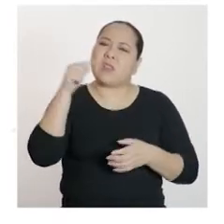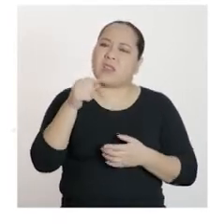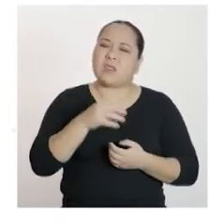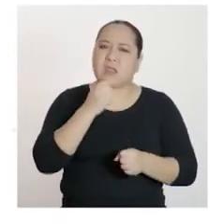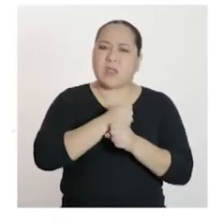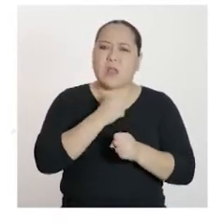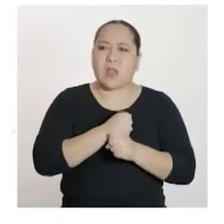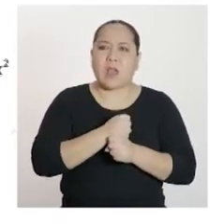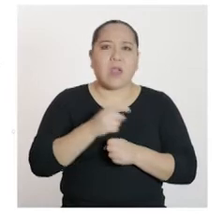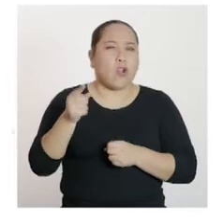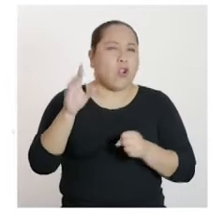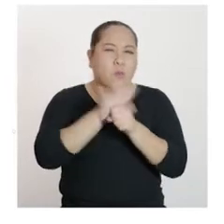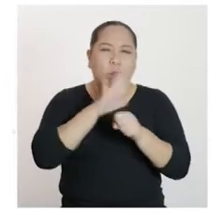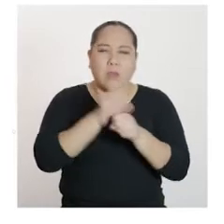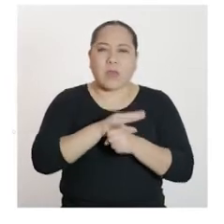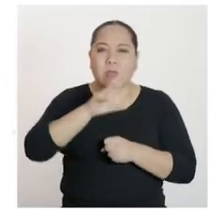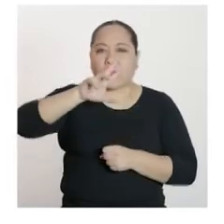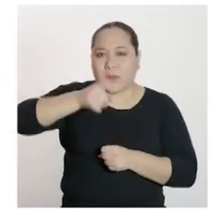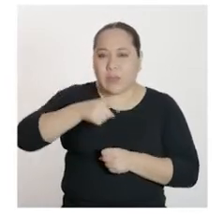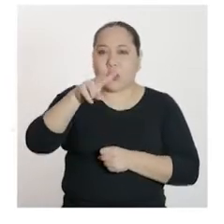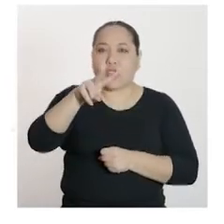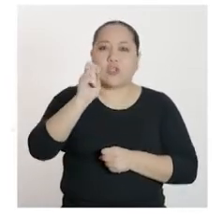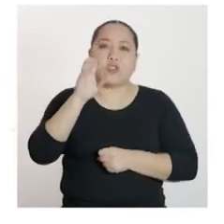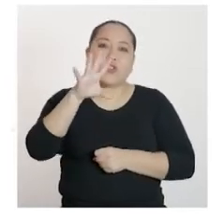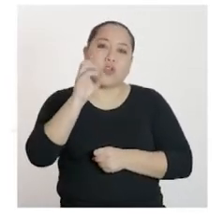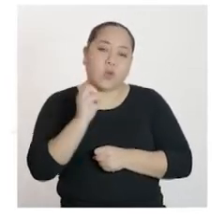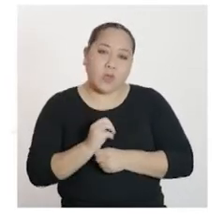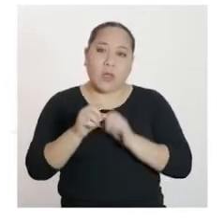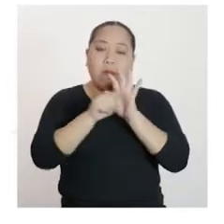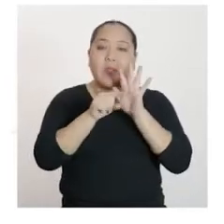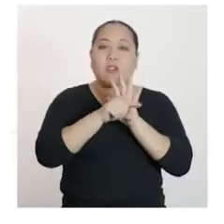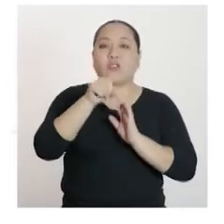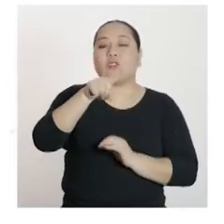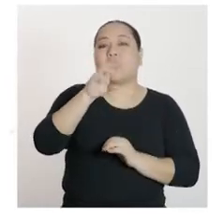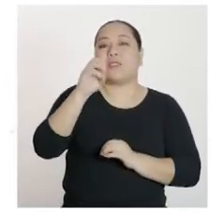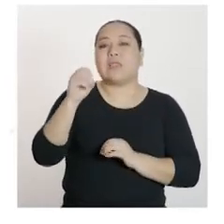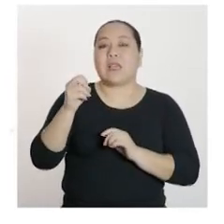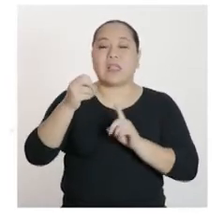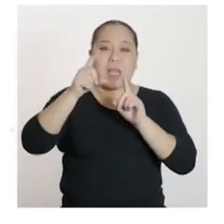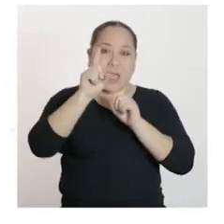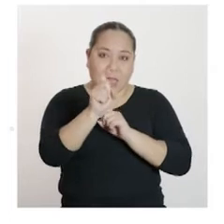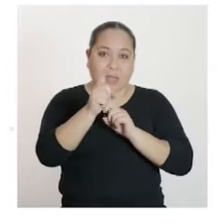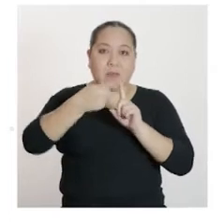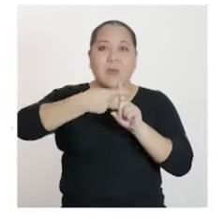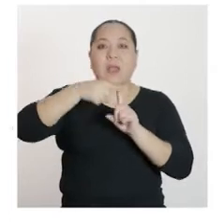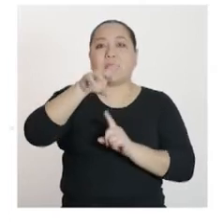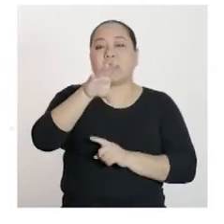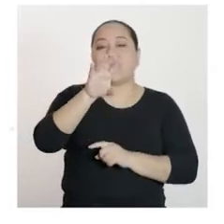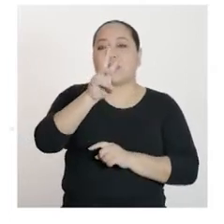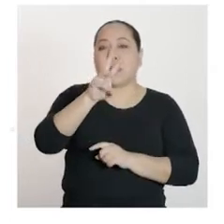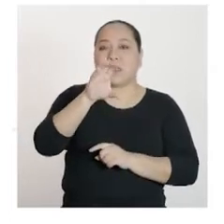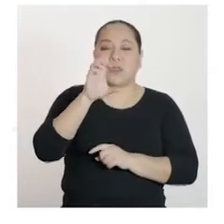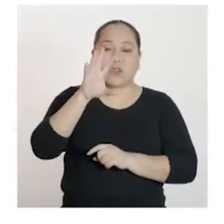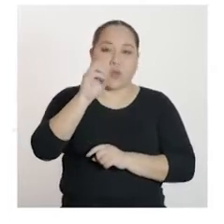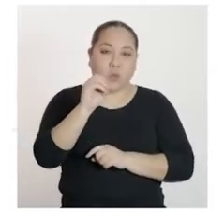que el ingreso total es igual a 3,250 menos 100 x más 650 x menos 20